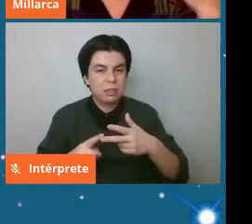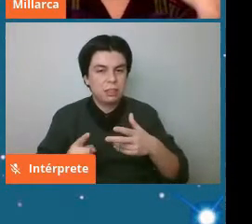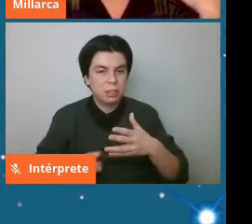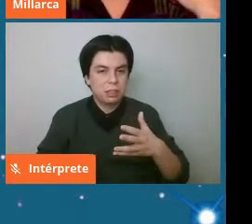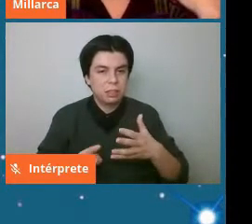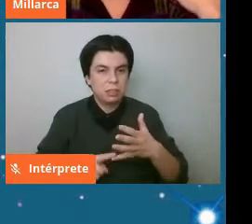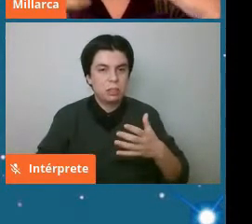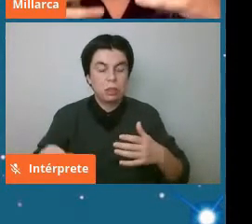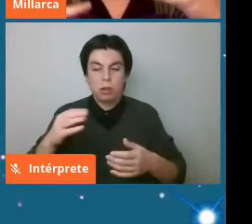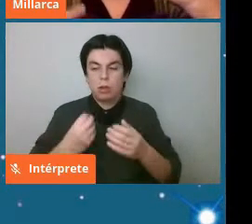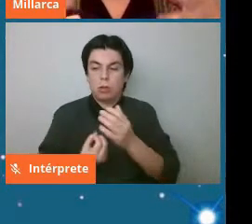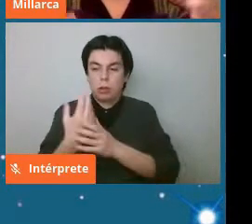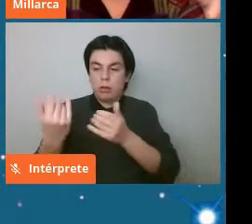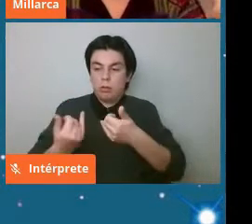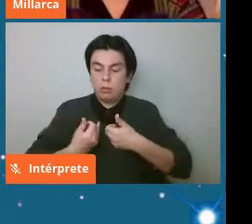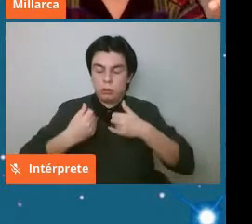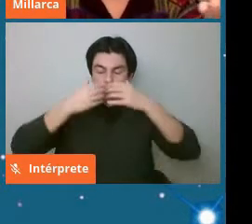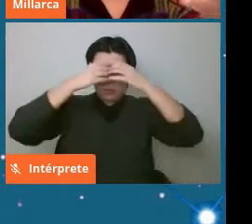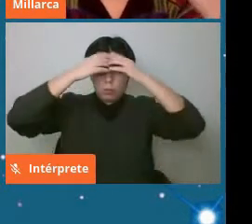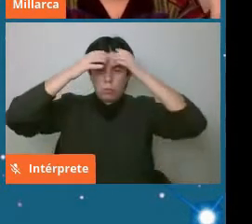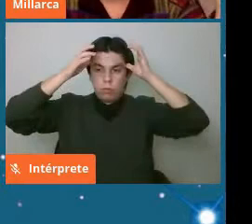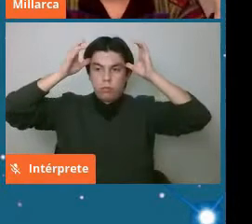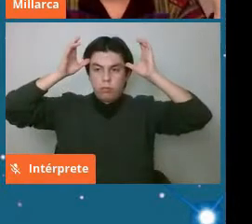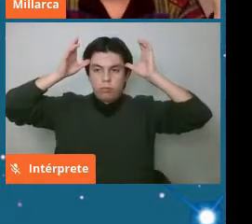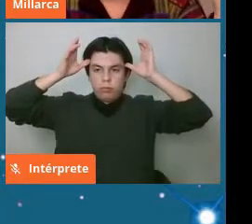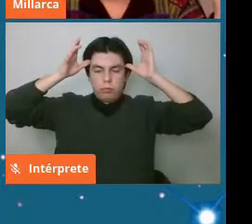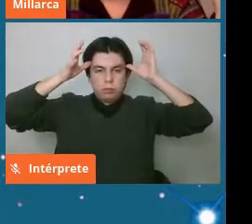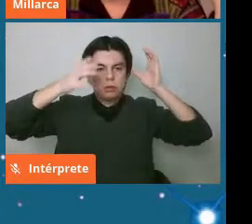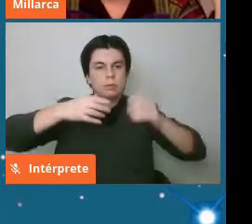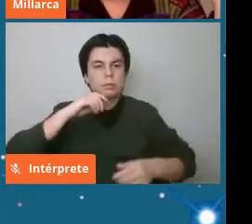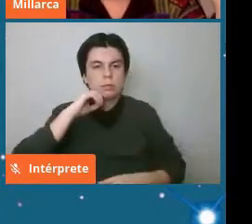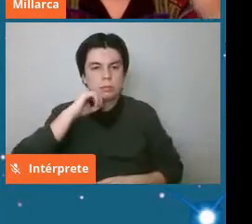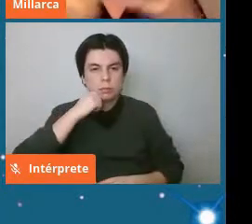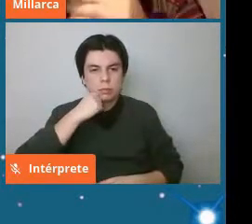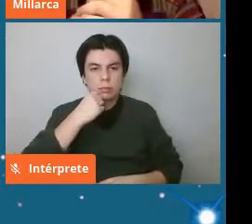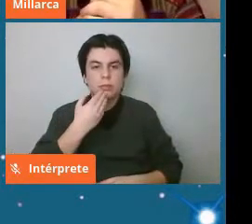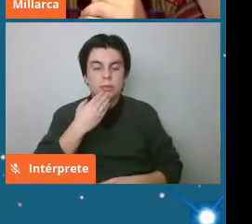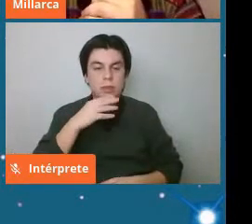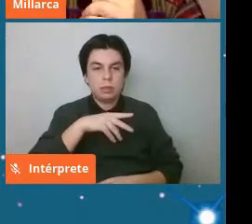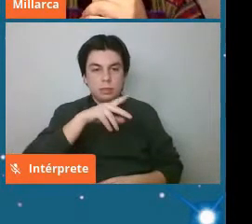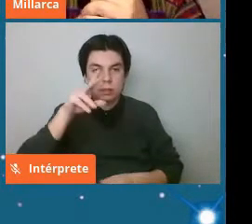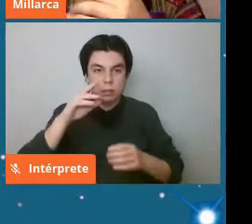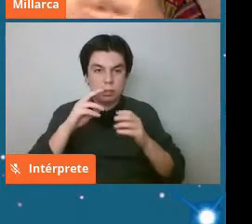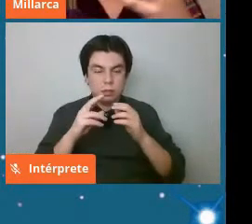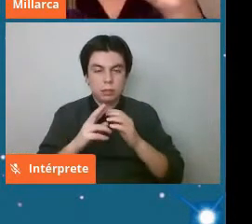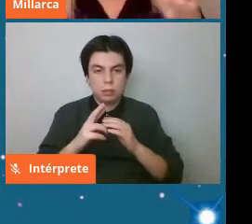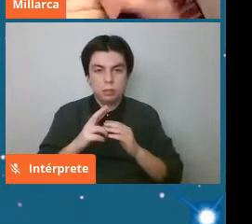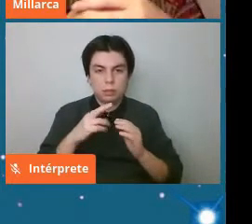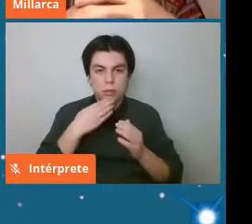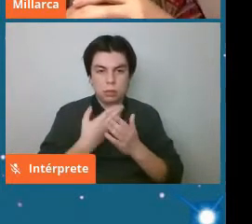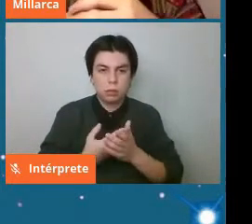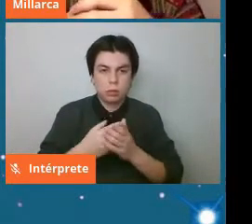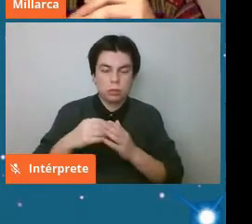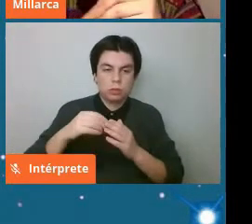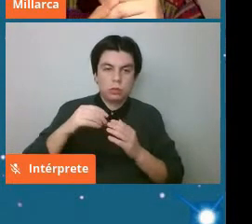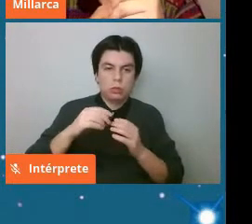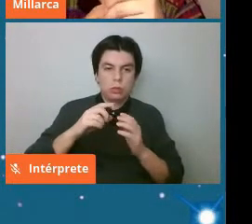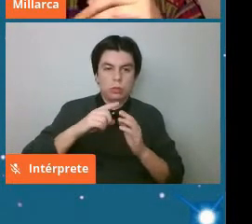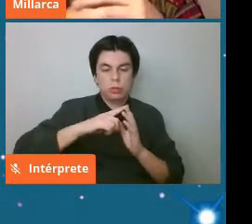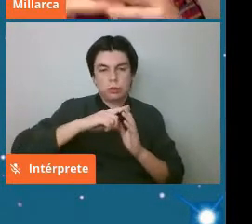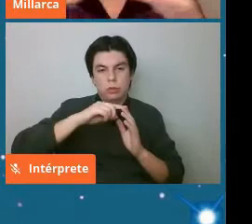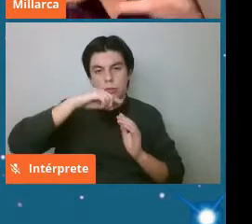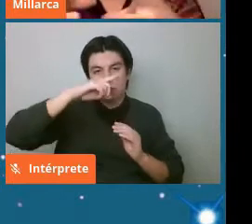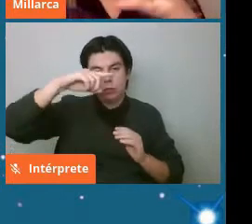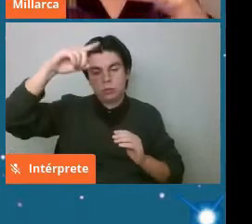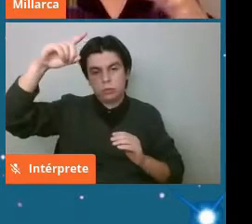nueva información entró a nuestras mentes que también es lo que lo están viendo las sondas cuando van a los asteroides como